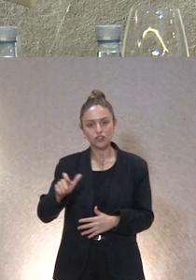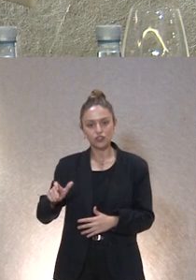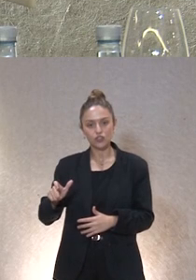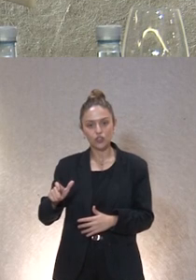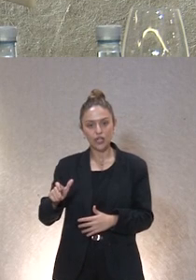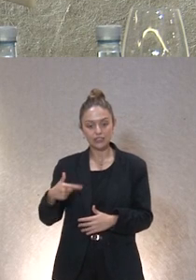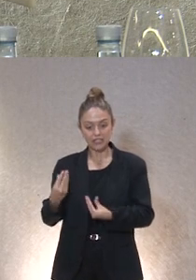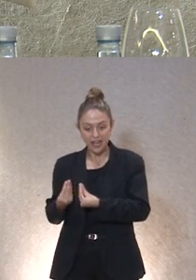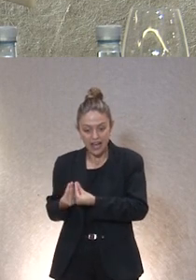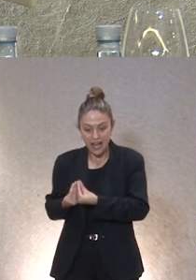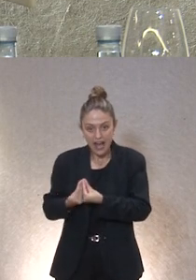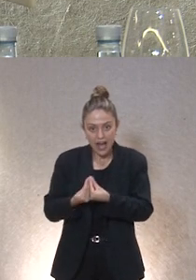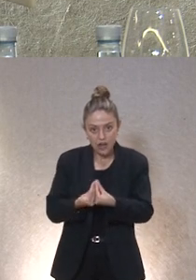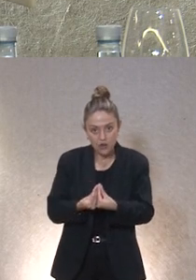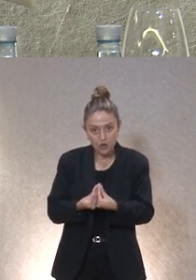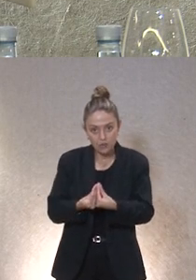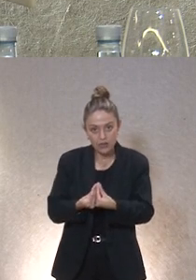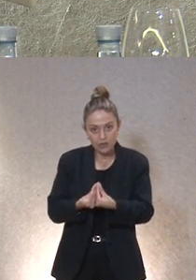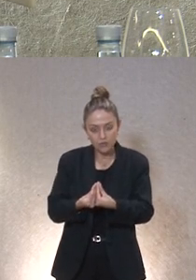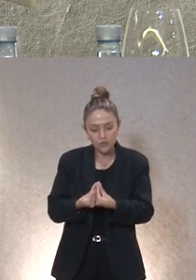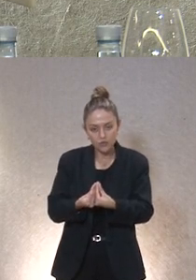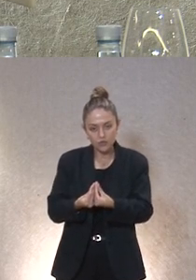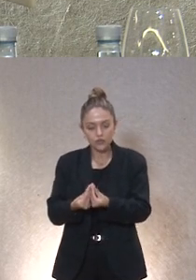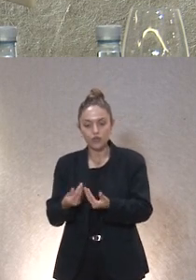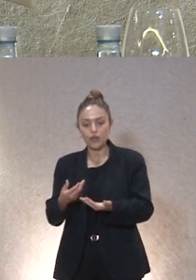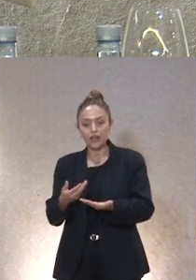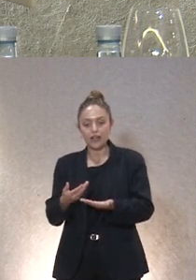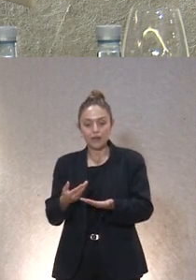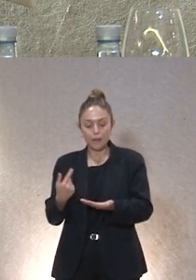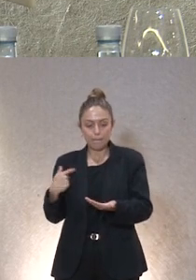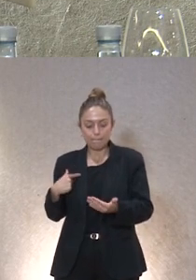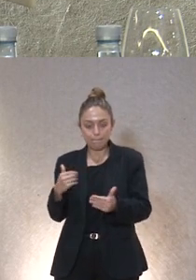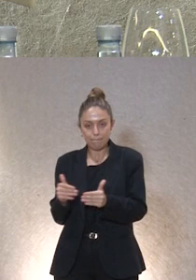las acompañamos en el momento en que te piden el acceso a